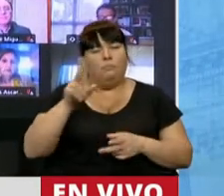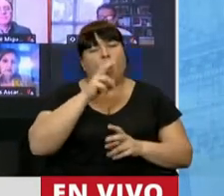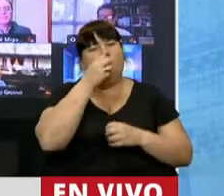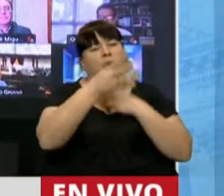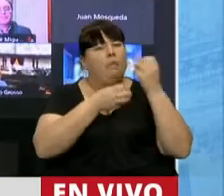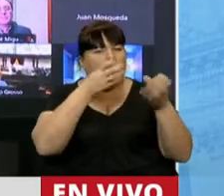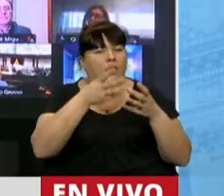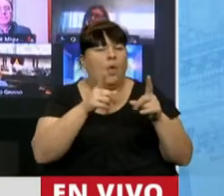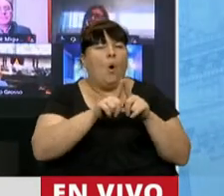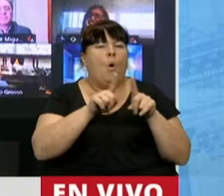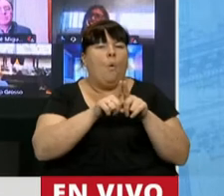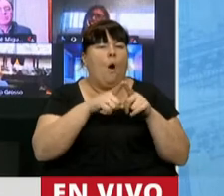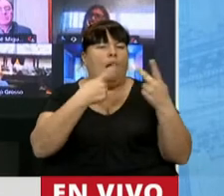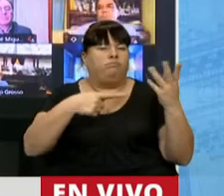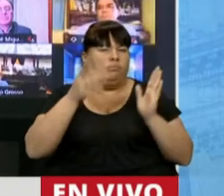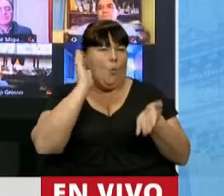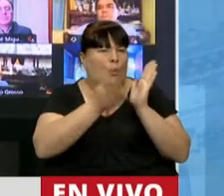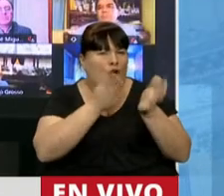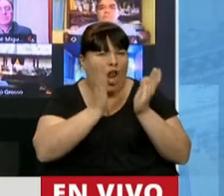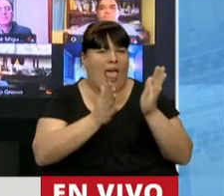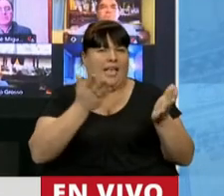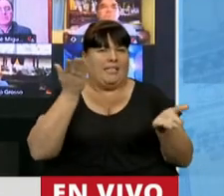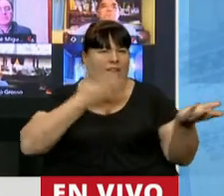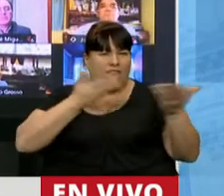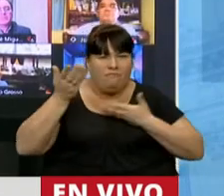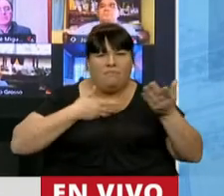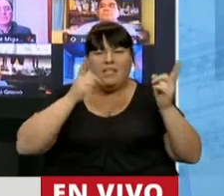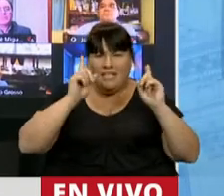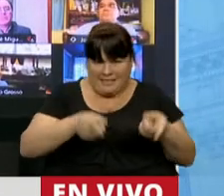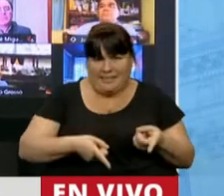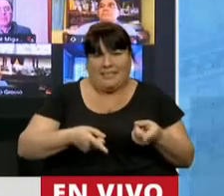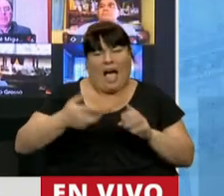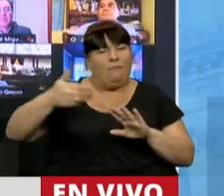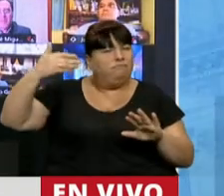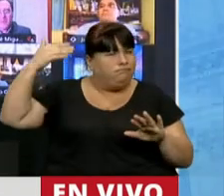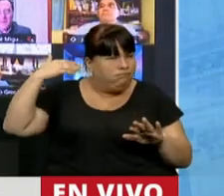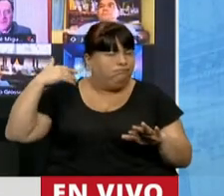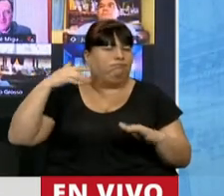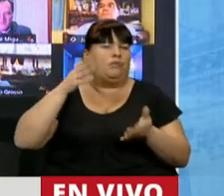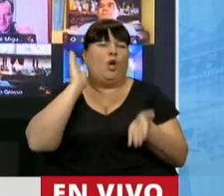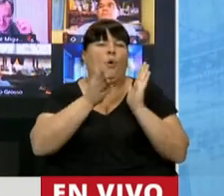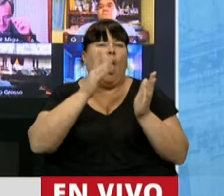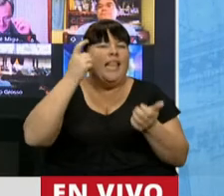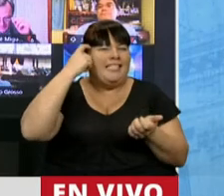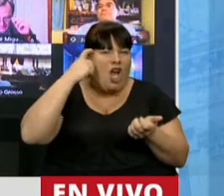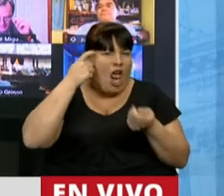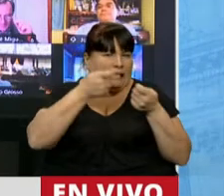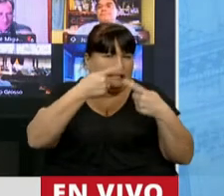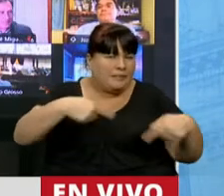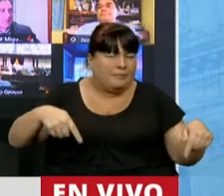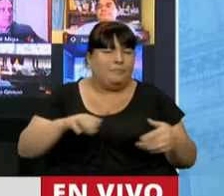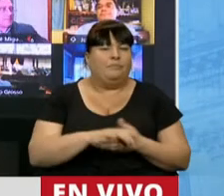una serie de hechos de violencia física y también desde hace mucho tiempo de violencia psicológica